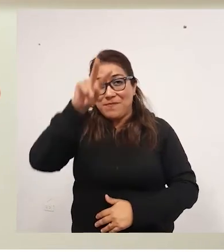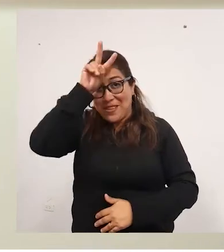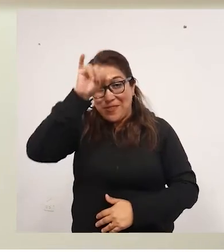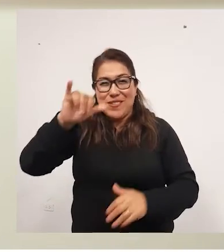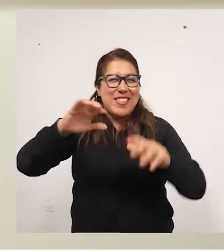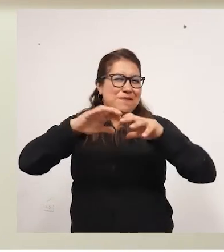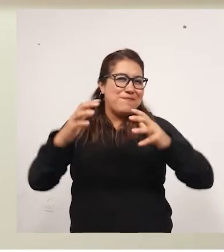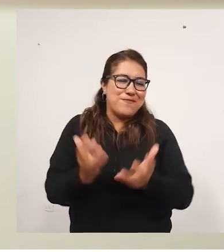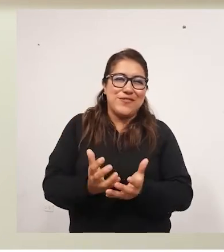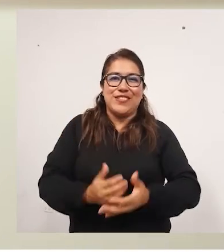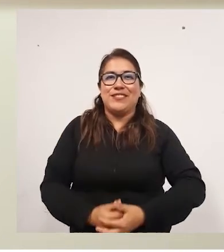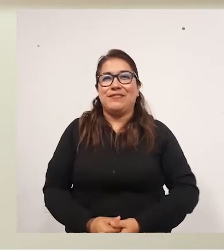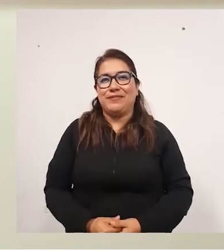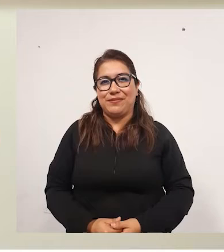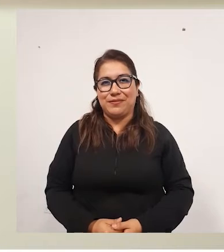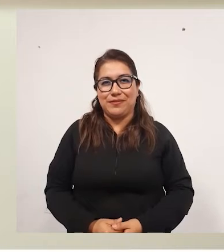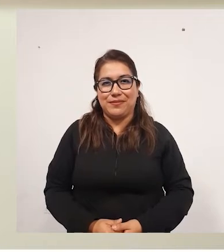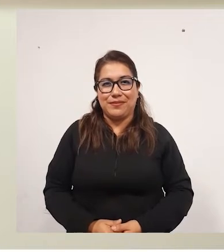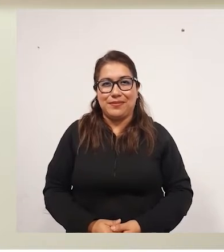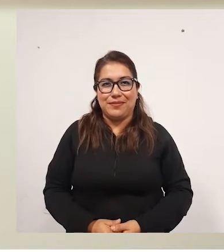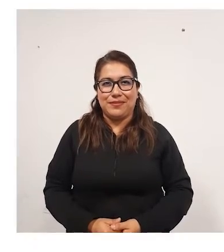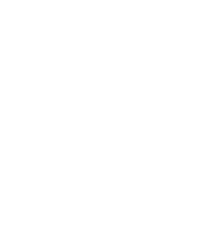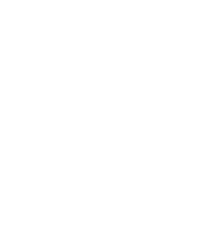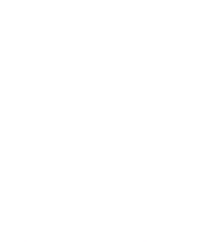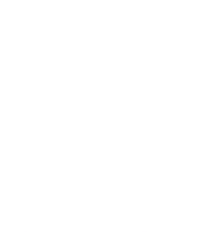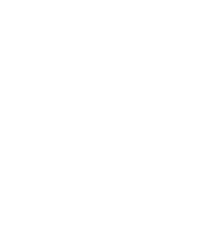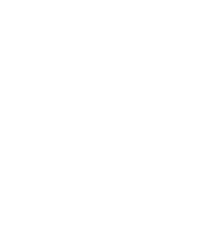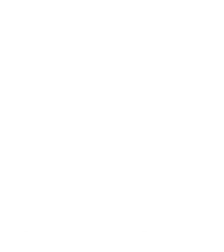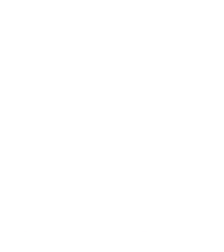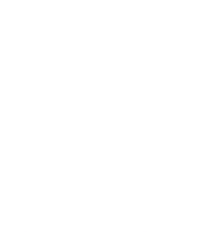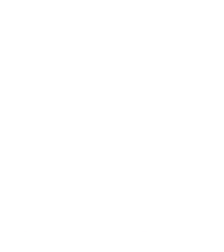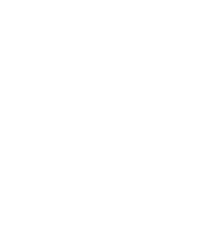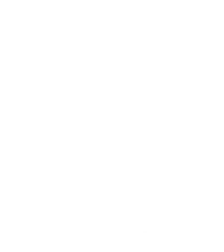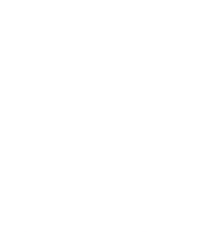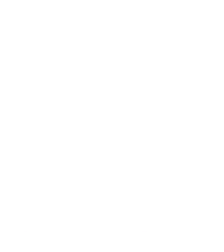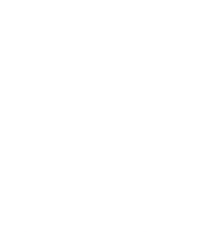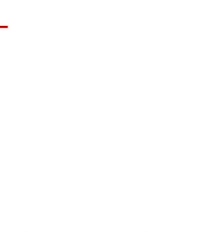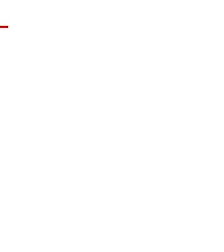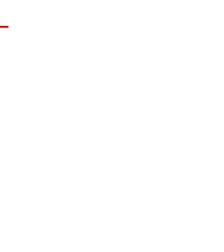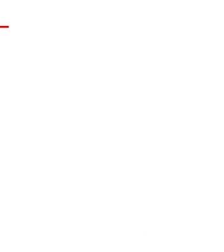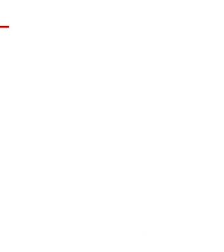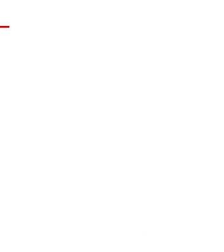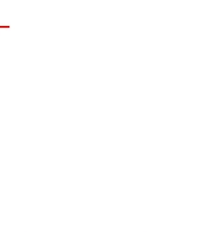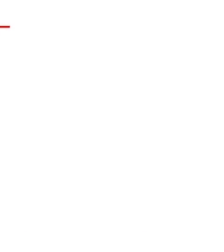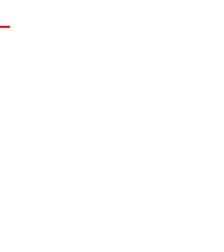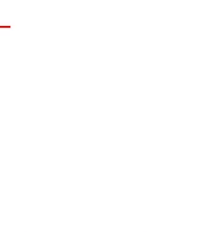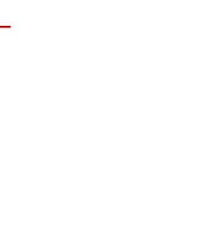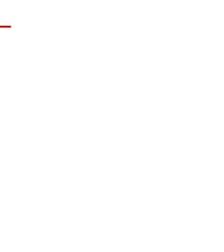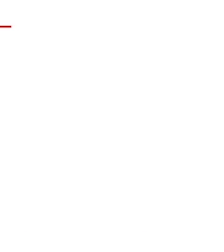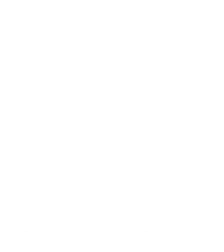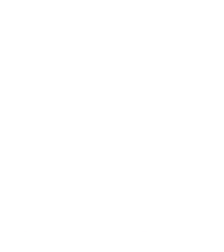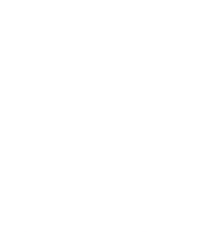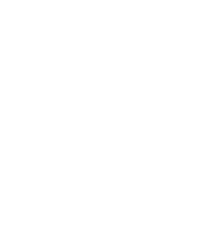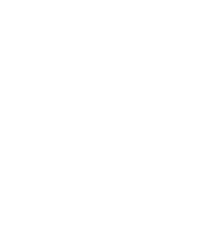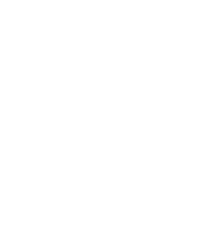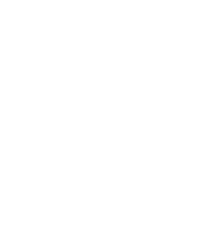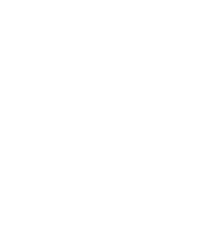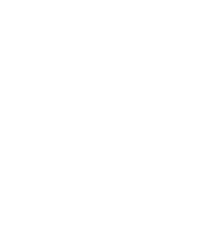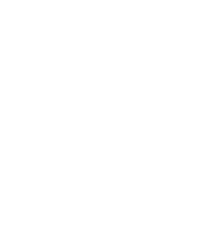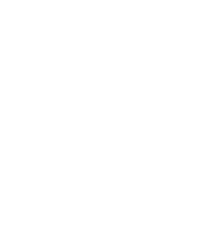a las niñas del Perú y del mundo! Siempre con el pueblo. Gobierno del Perú.